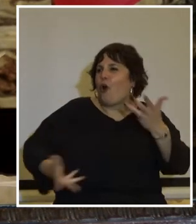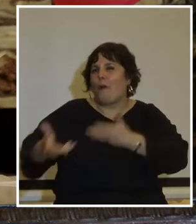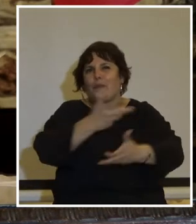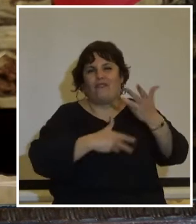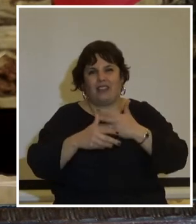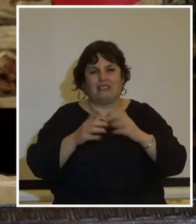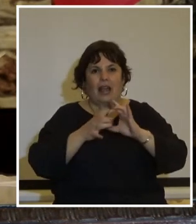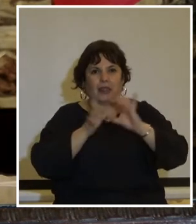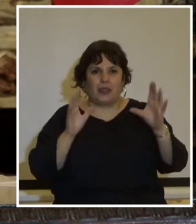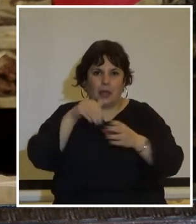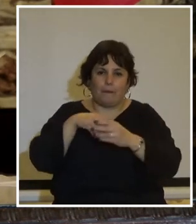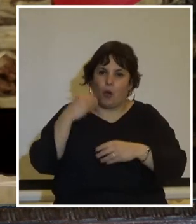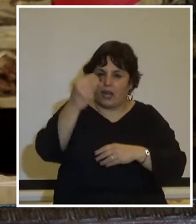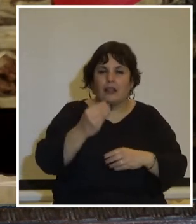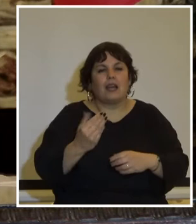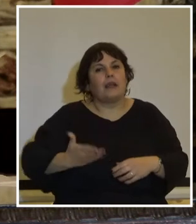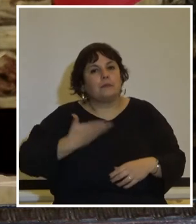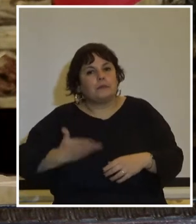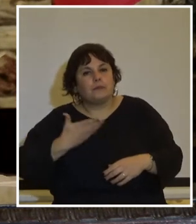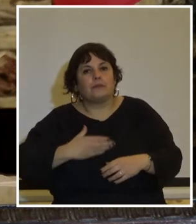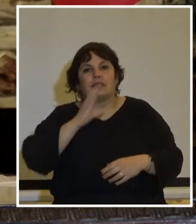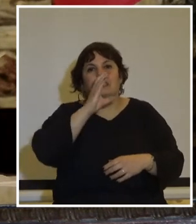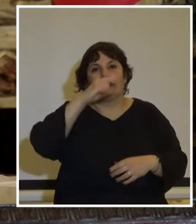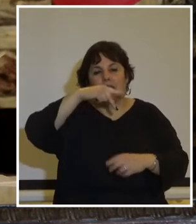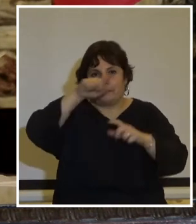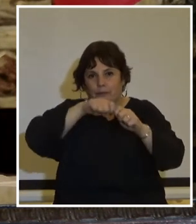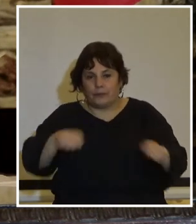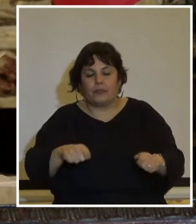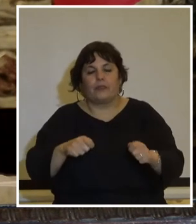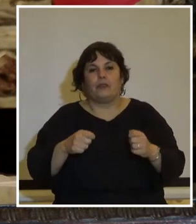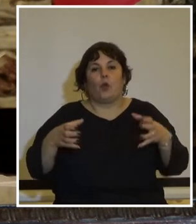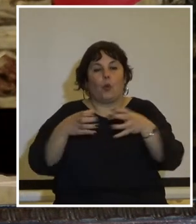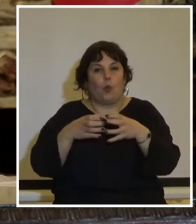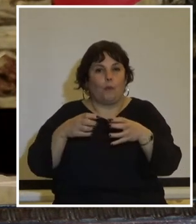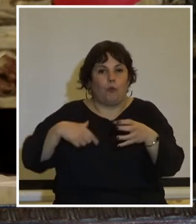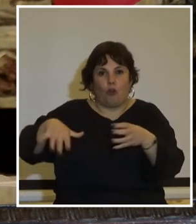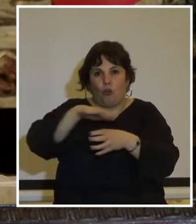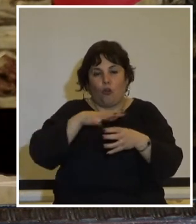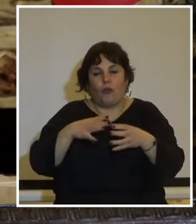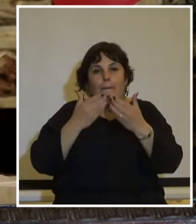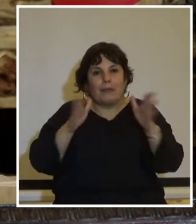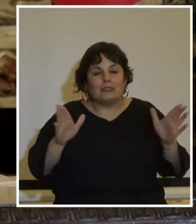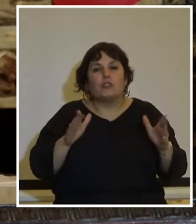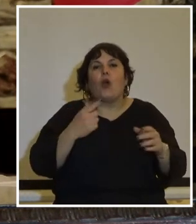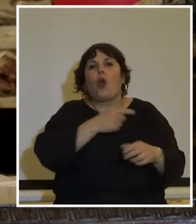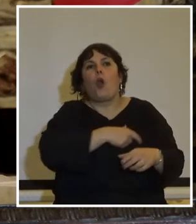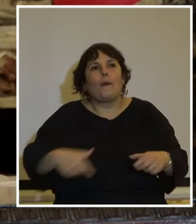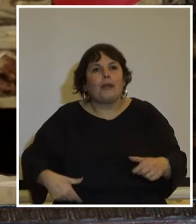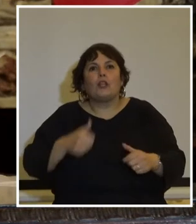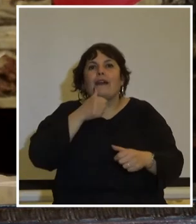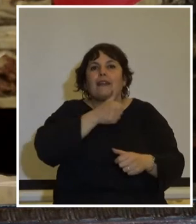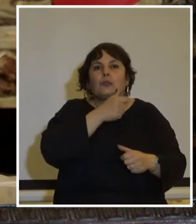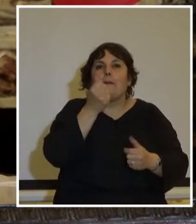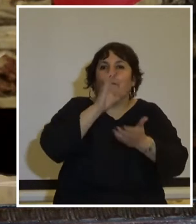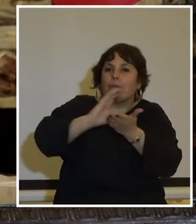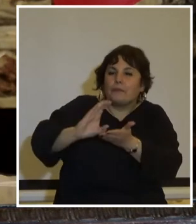venimos reclamando desde el PICNT y desde la intersocial desde el inicio de esta pandemia que el gobierno resuelva una renta